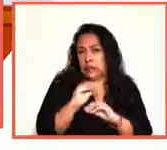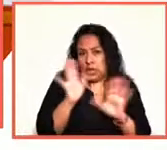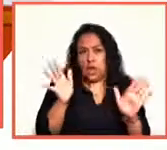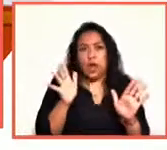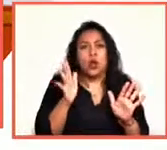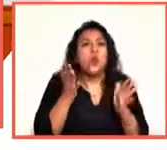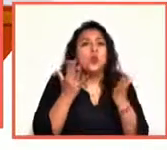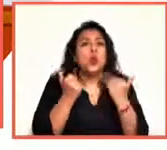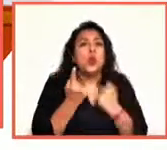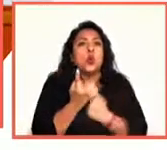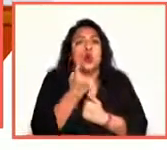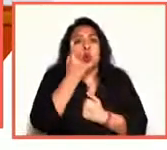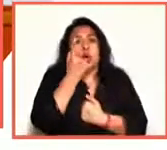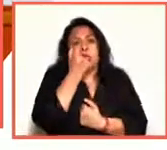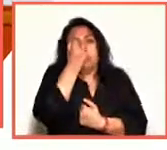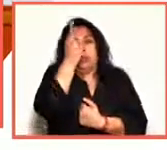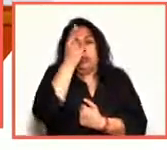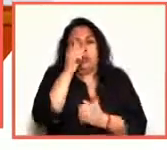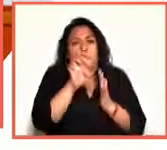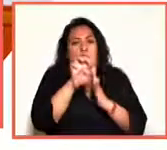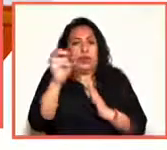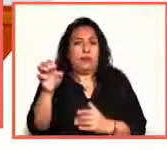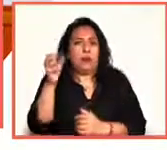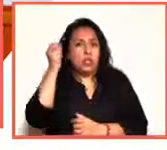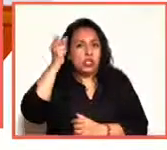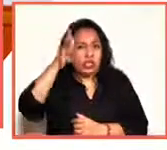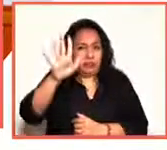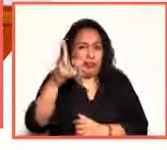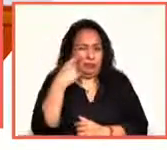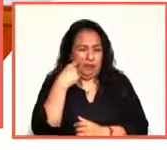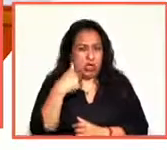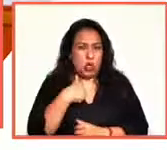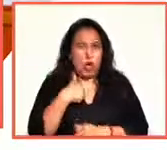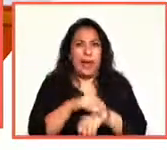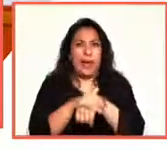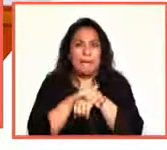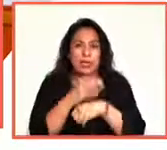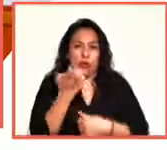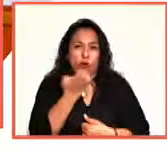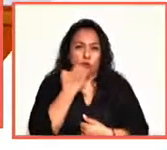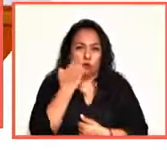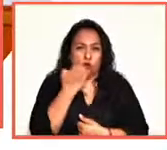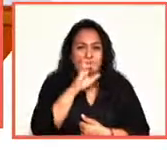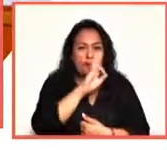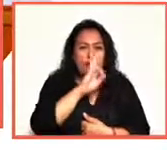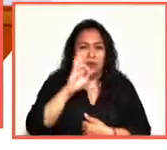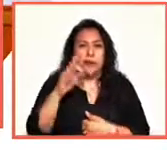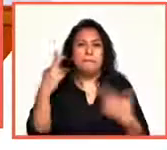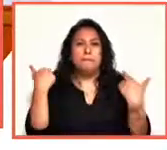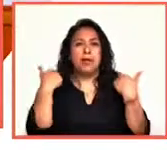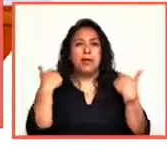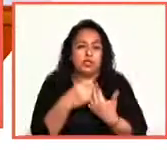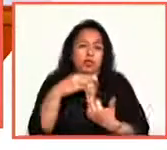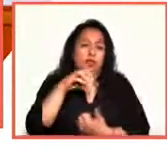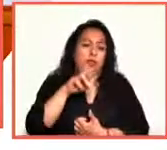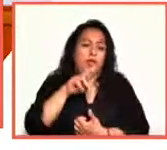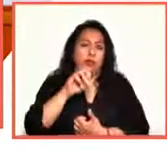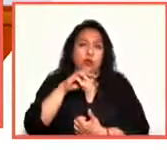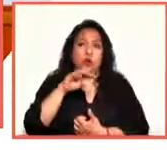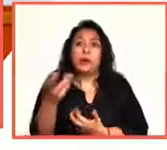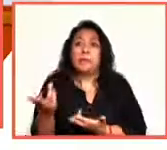como se dice Shakespeare. Mira, yo tengo un amigo de la Facultad de Filosofía, el profesor Mario Murcia, me regaló,